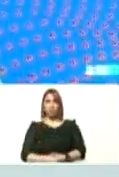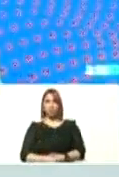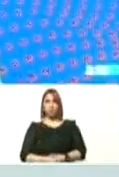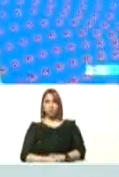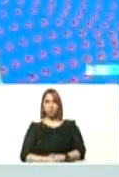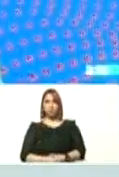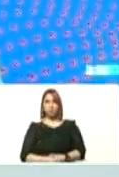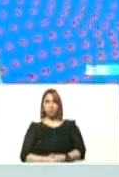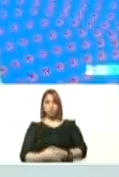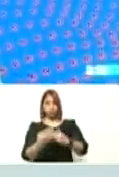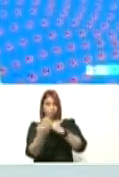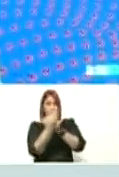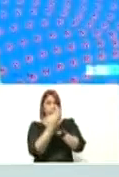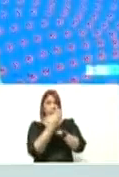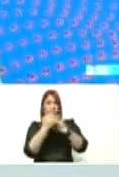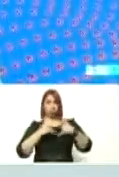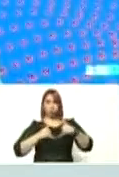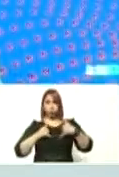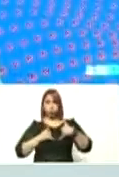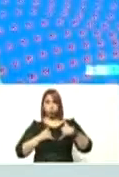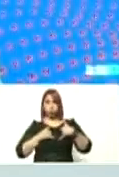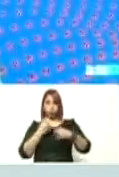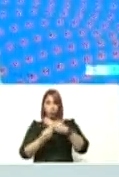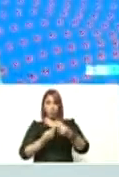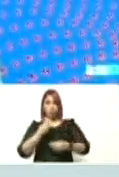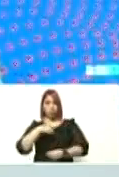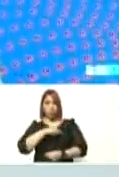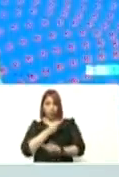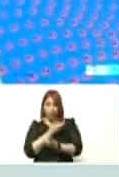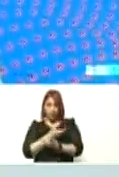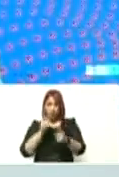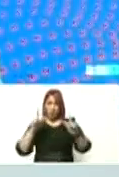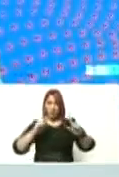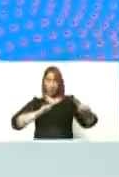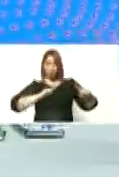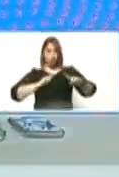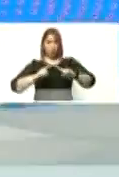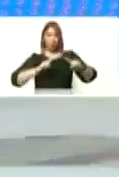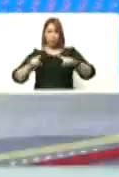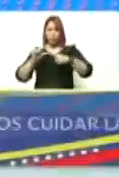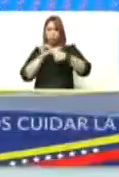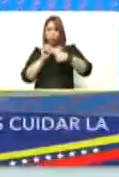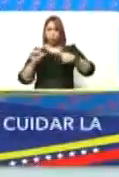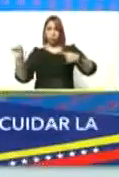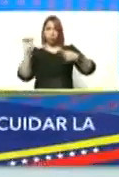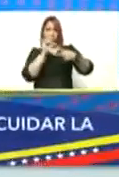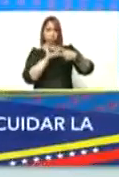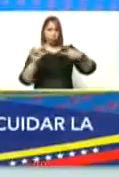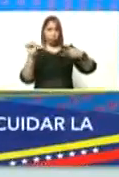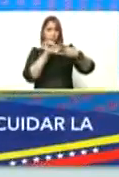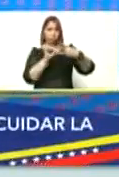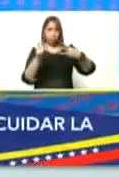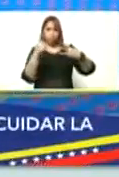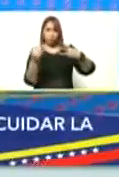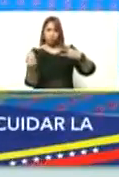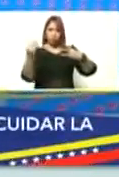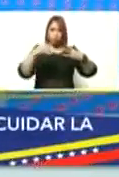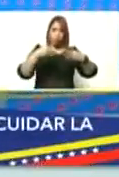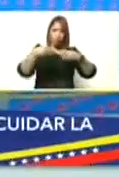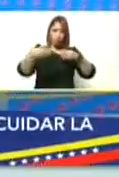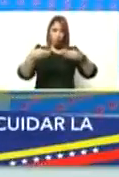autoprotegernos y para ejercer nuestra libertad en estas semanas que están por venir con